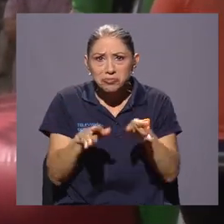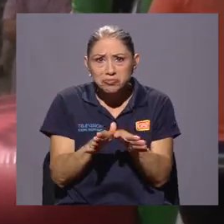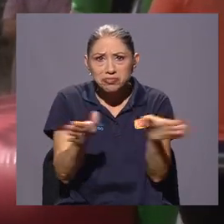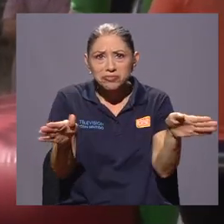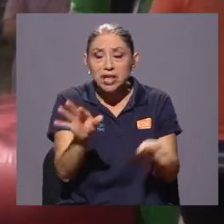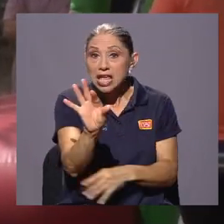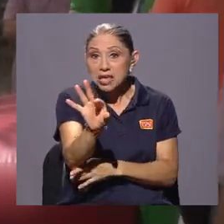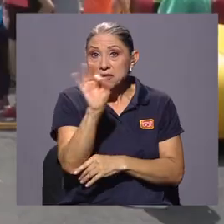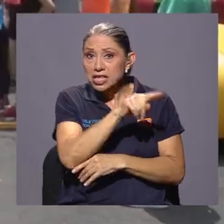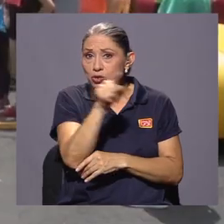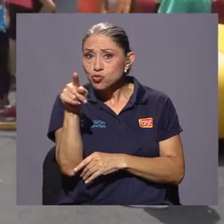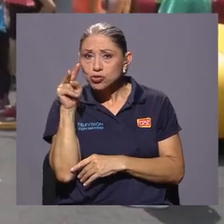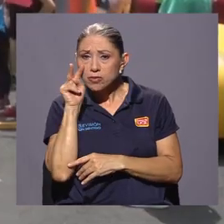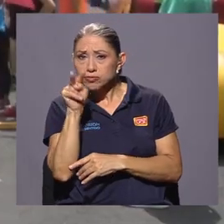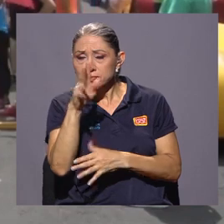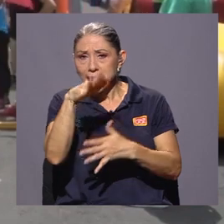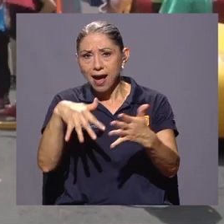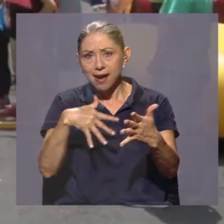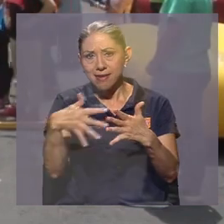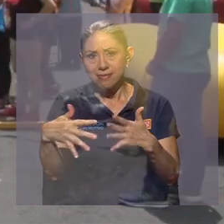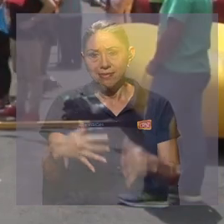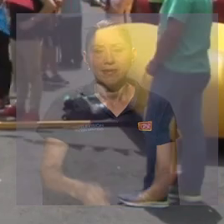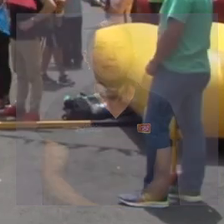invitación a estar al tanto de la agenda.